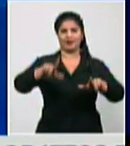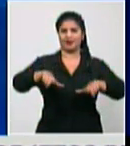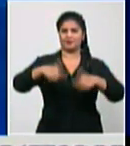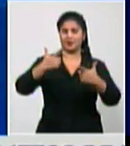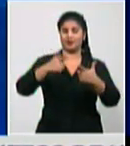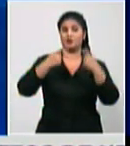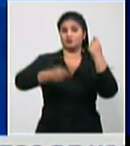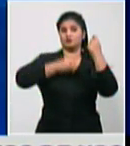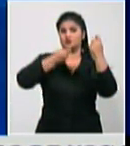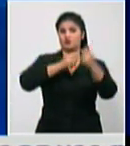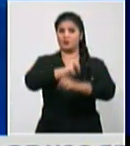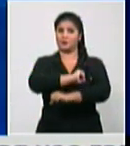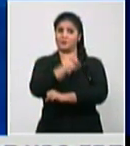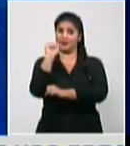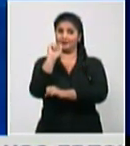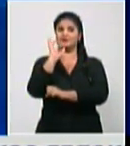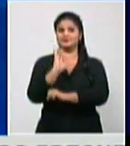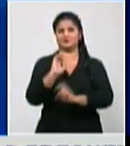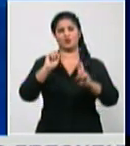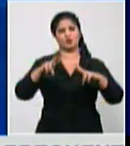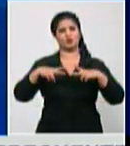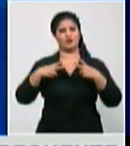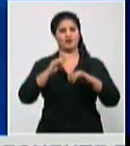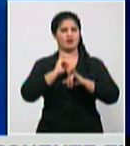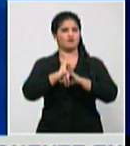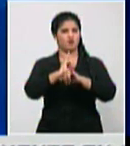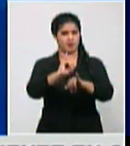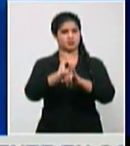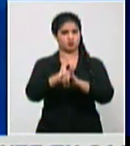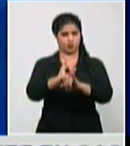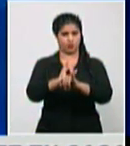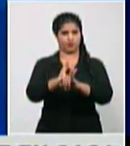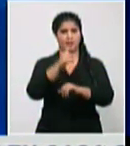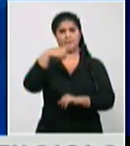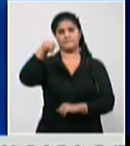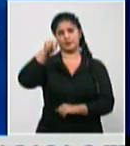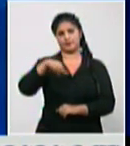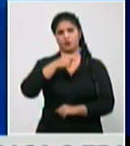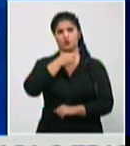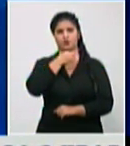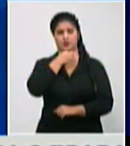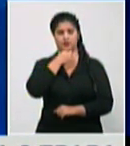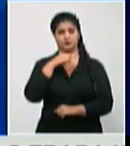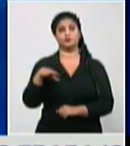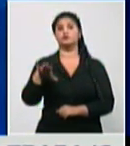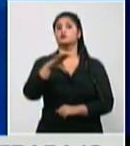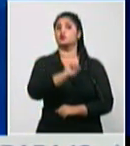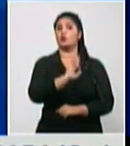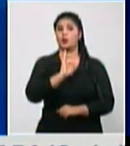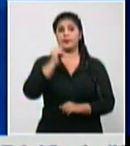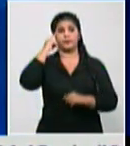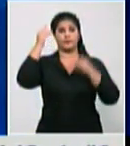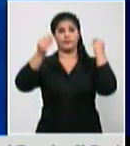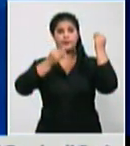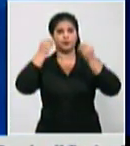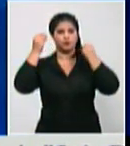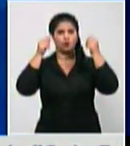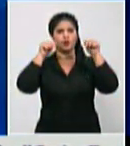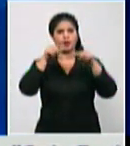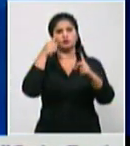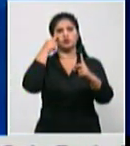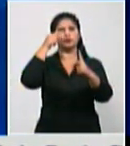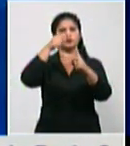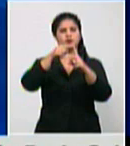y podremos darle información y todo esto que hemos analizado lo hacemos con el objetivo realmente como tú has dicho